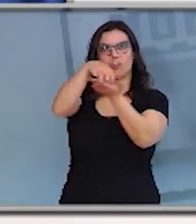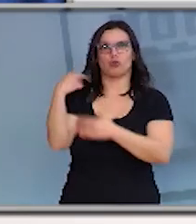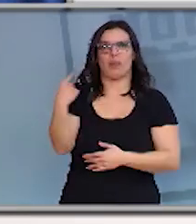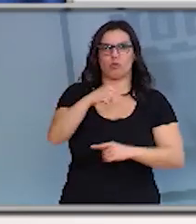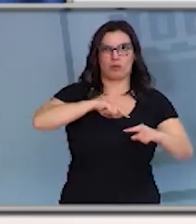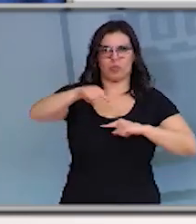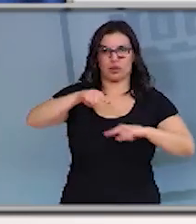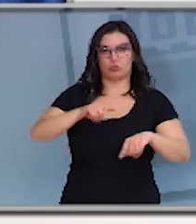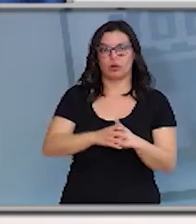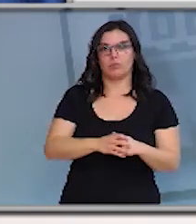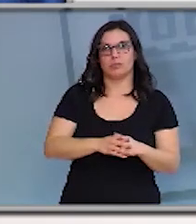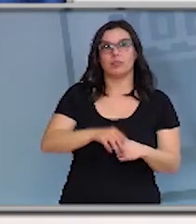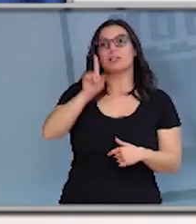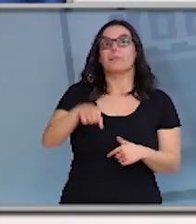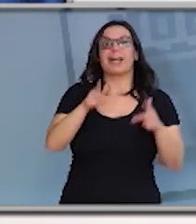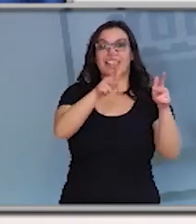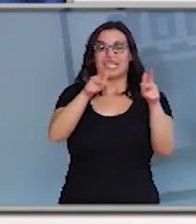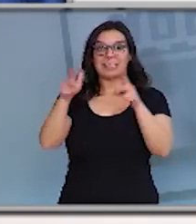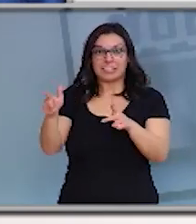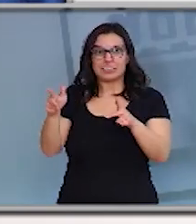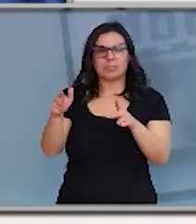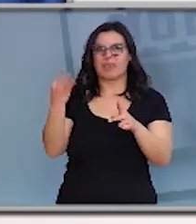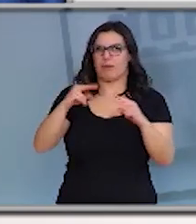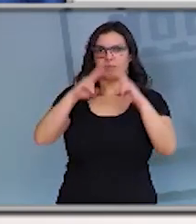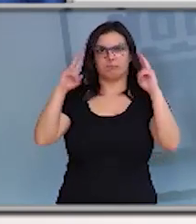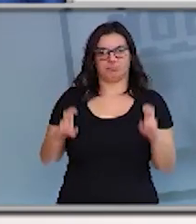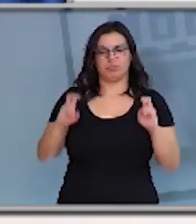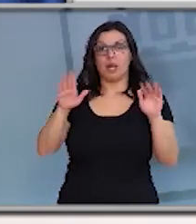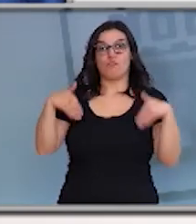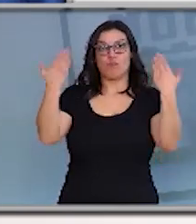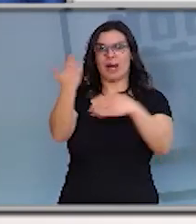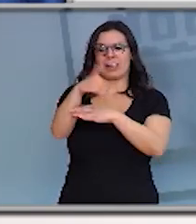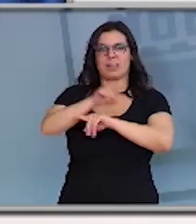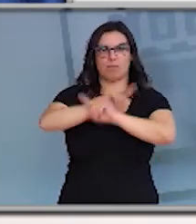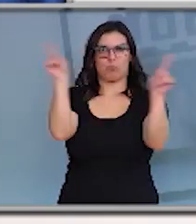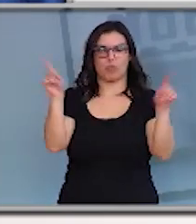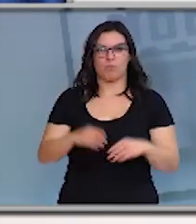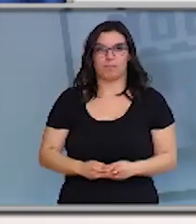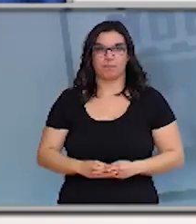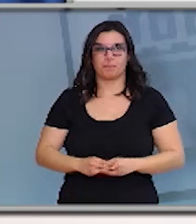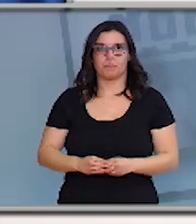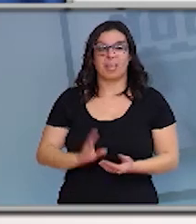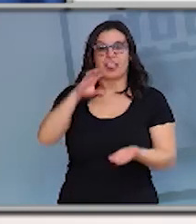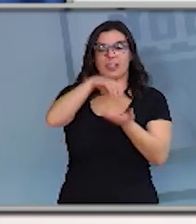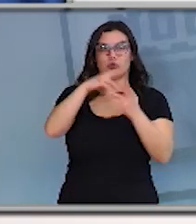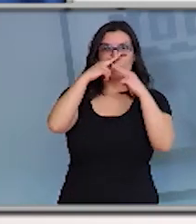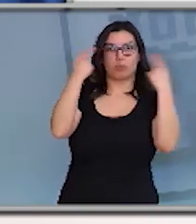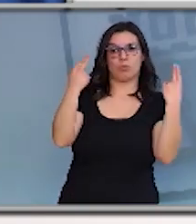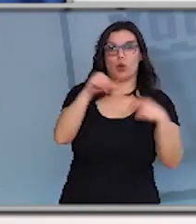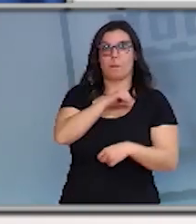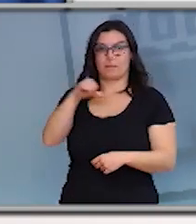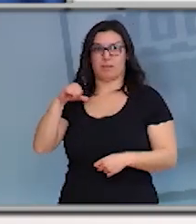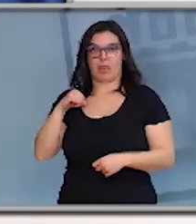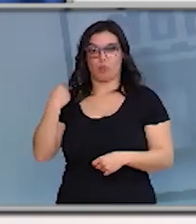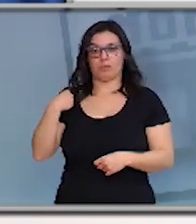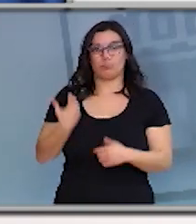suspenden las salidas de los residentes al exterior. Se acuerda el cierre de centros públicos y privados de estancias